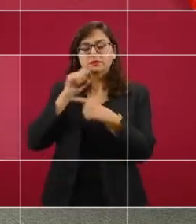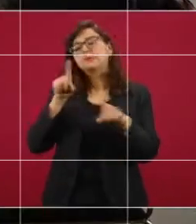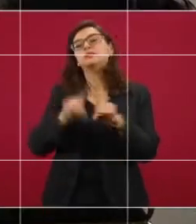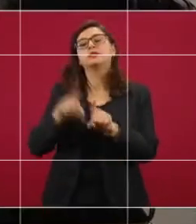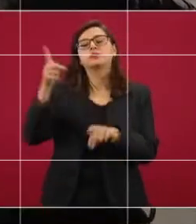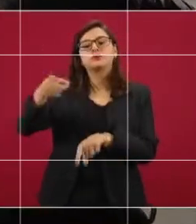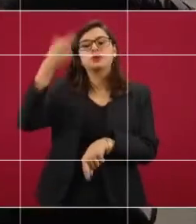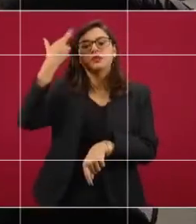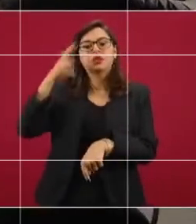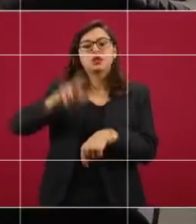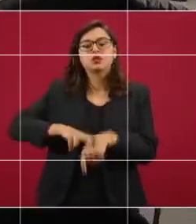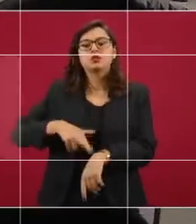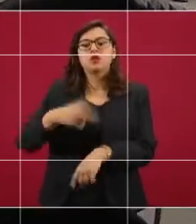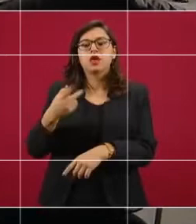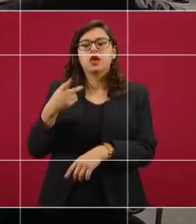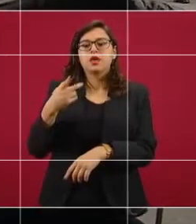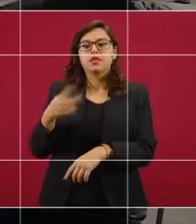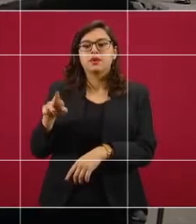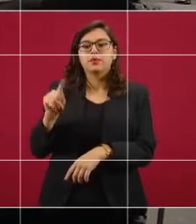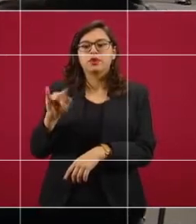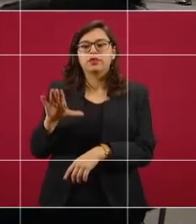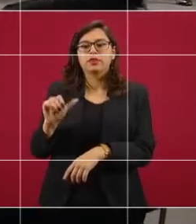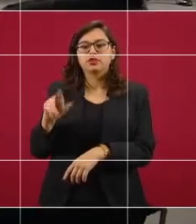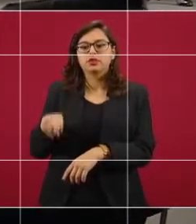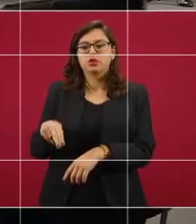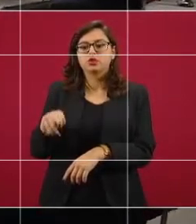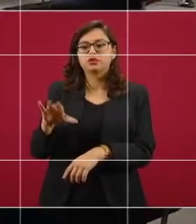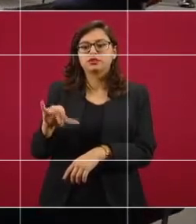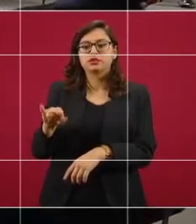coordinadora de Protección Civil, que está allá.